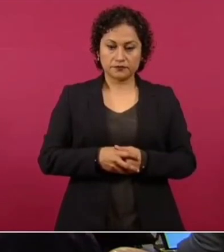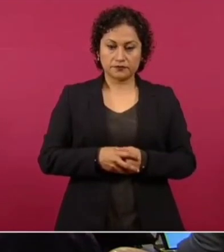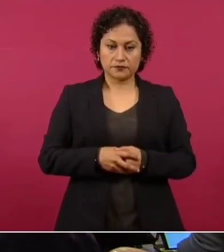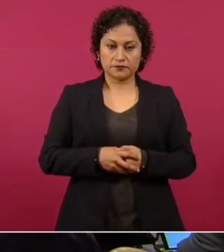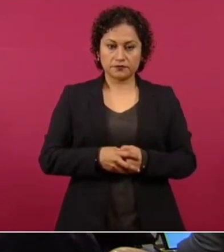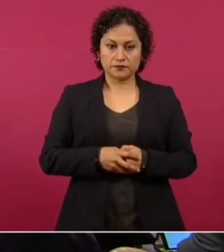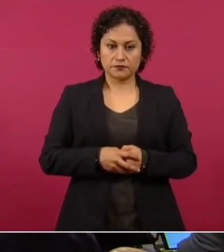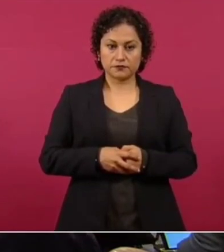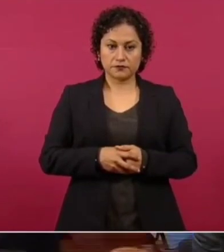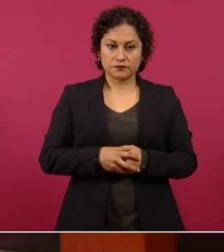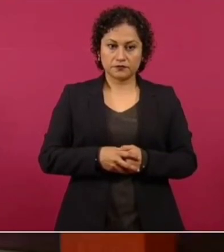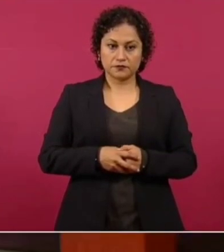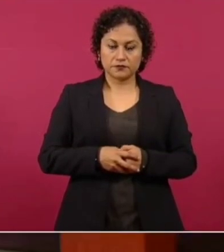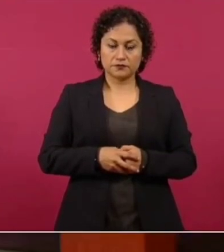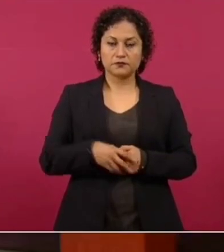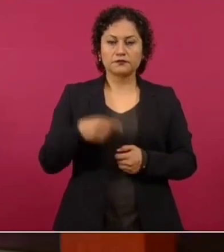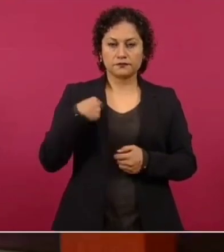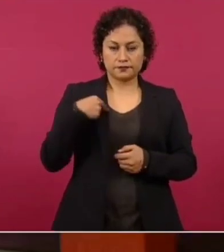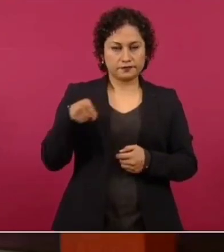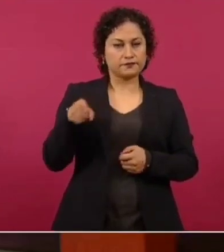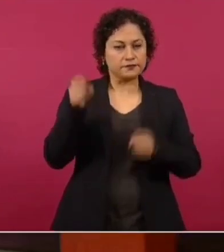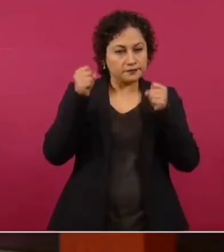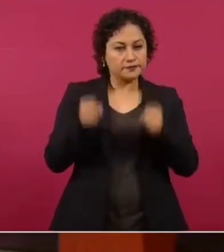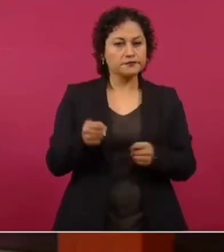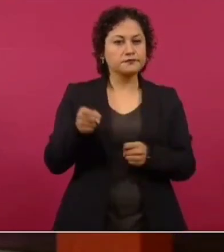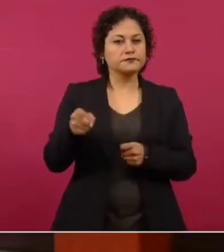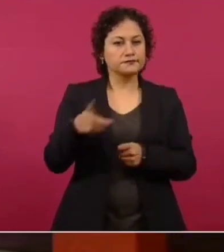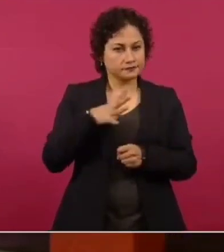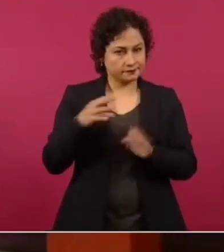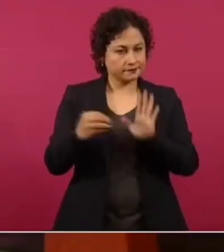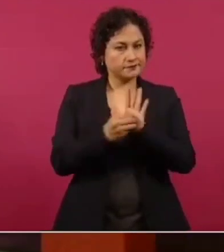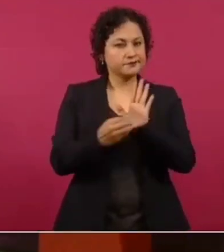Esto sí, esto sí estoy seguro que tienen. Síguele.